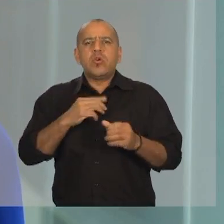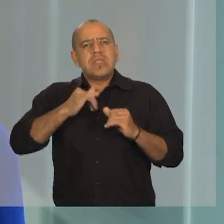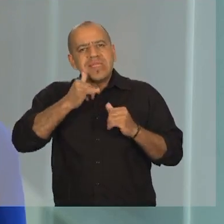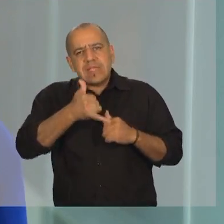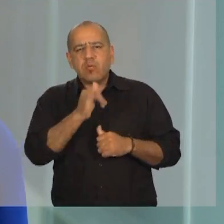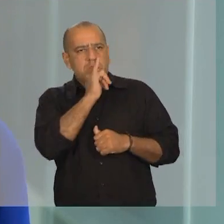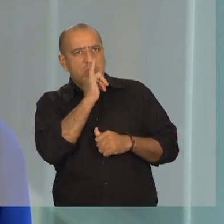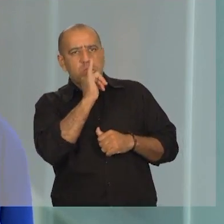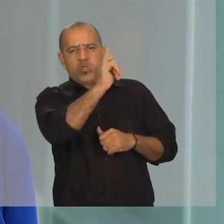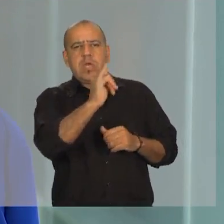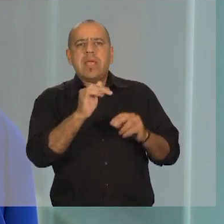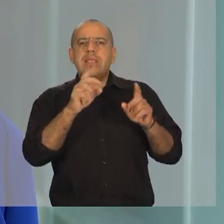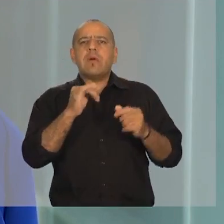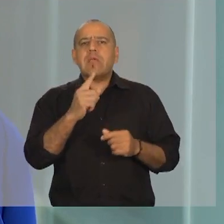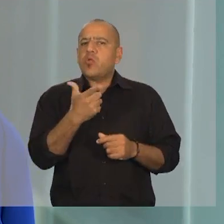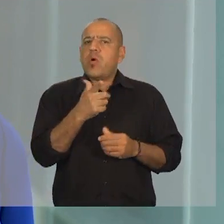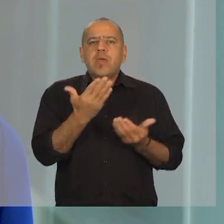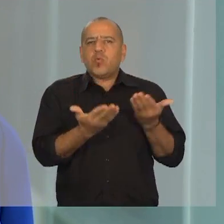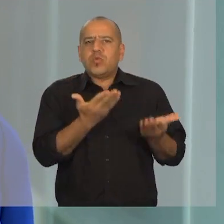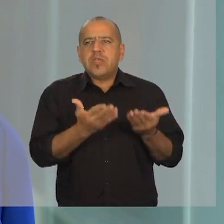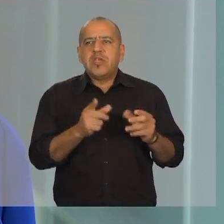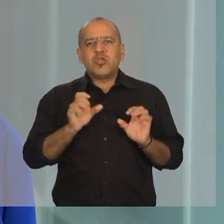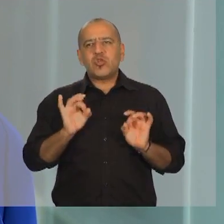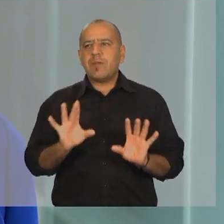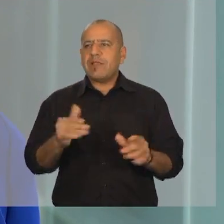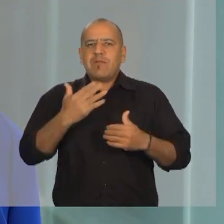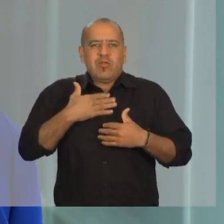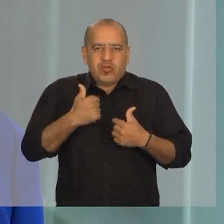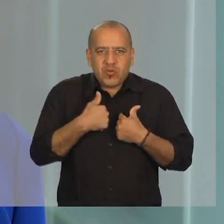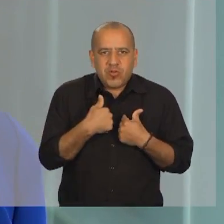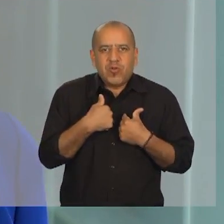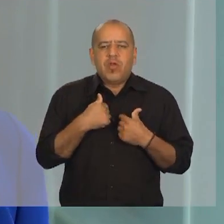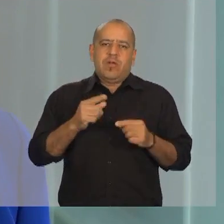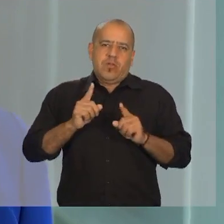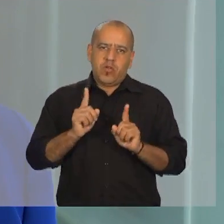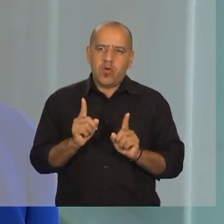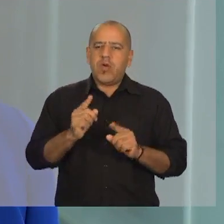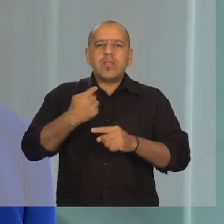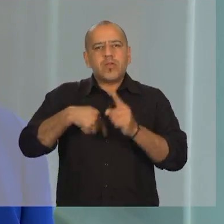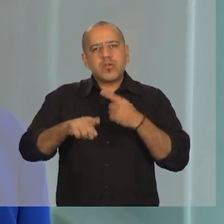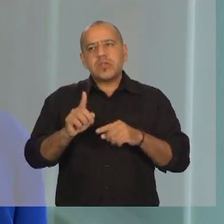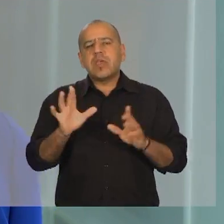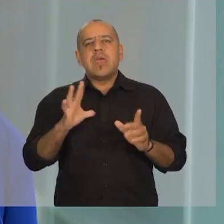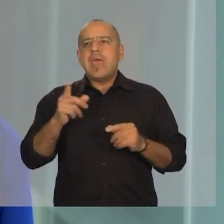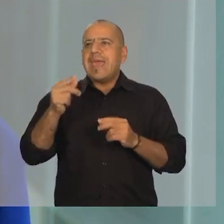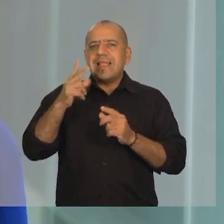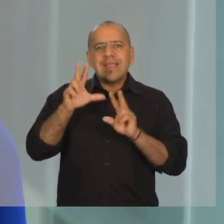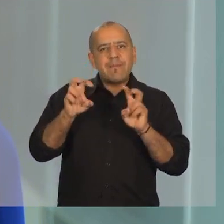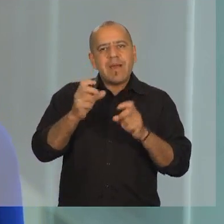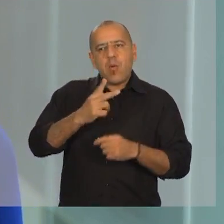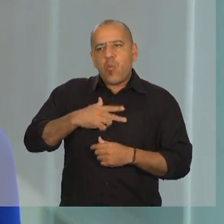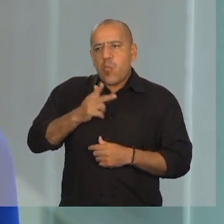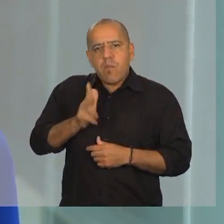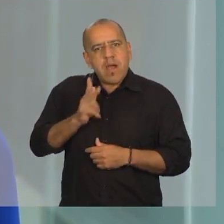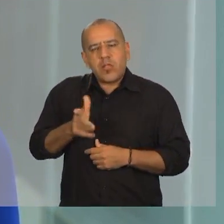denunciar la injusticia sólo cuando nos toca a nosotros, cuando nos duele a nosotros. Nada de lo humano nos